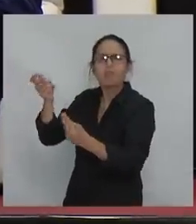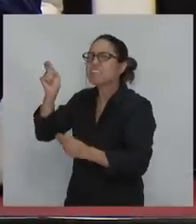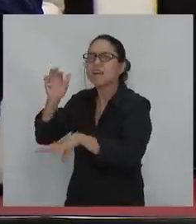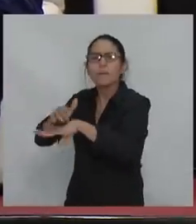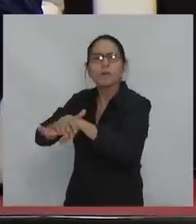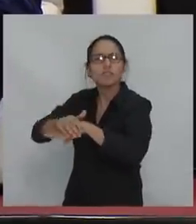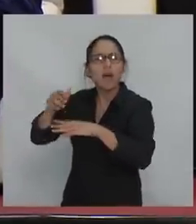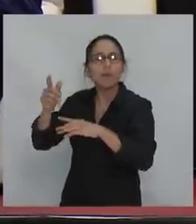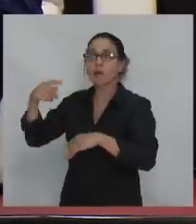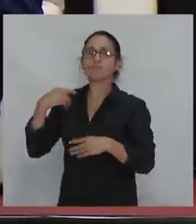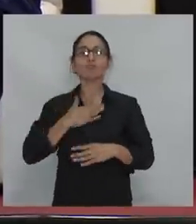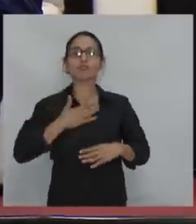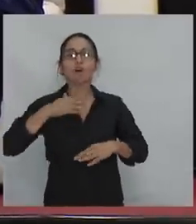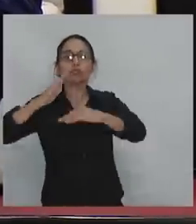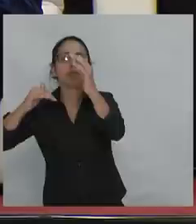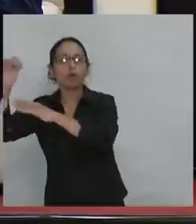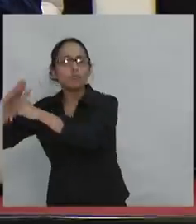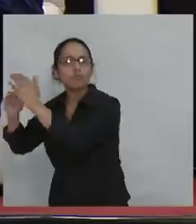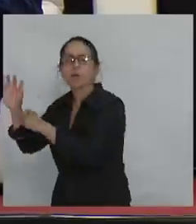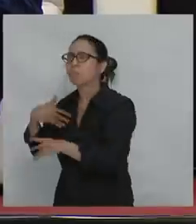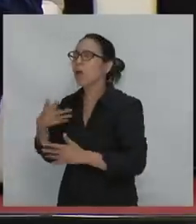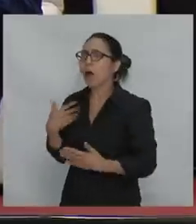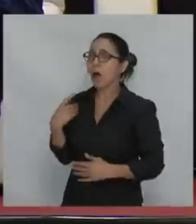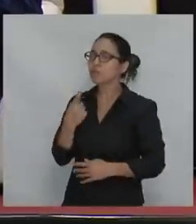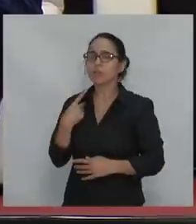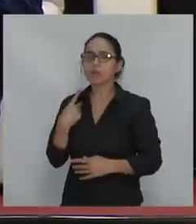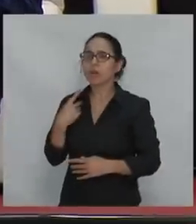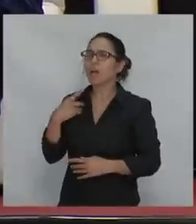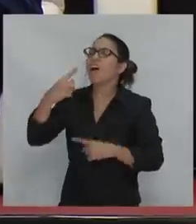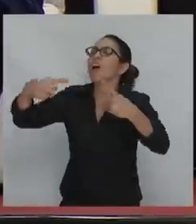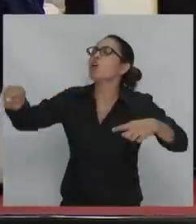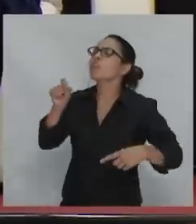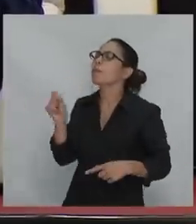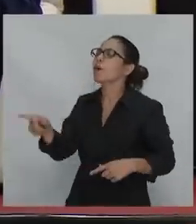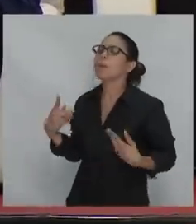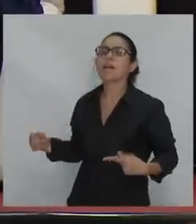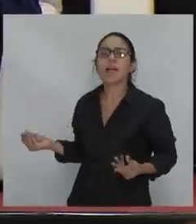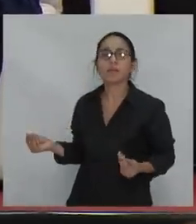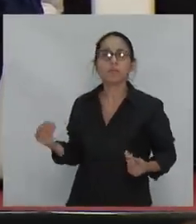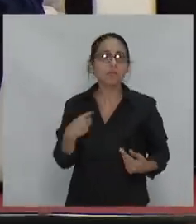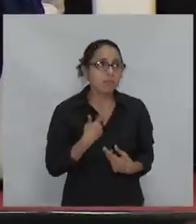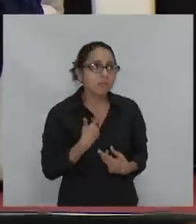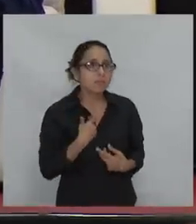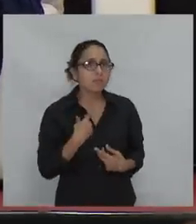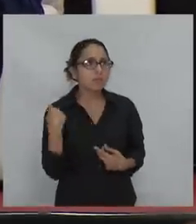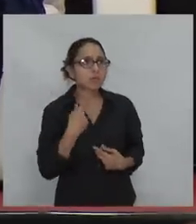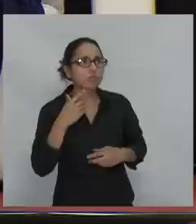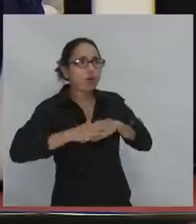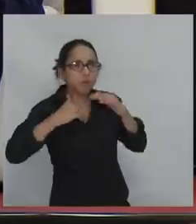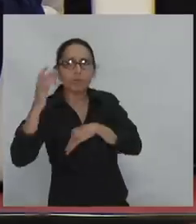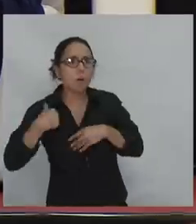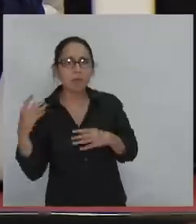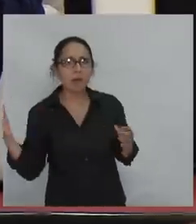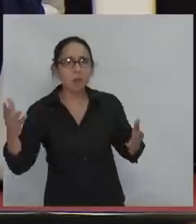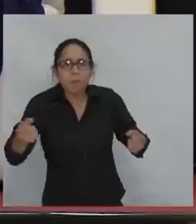decidme una sola cosa que sea vuestra. Y los esclavos miran a su alrededor y dicen, nada es nuestro. Y